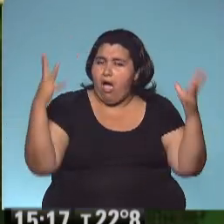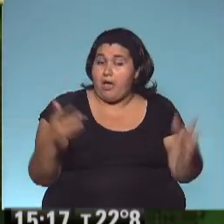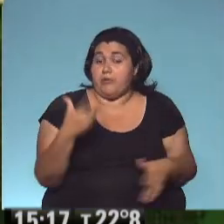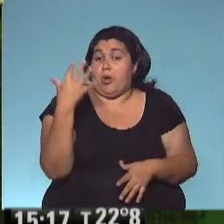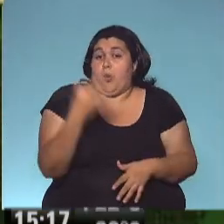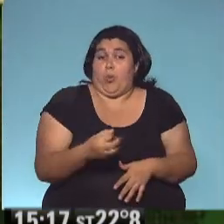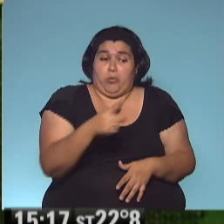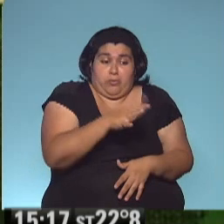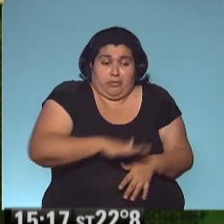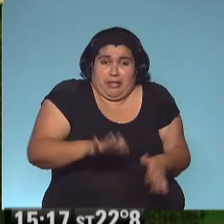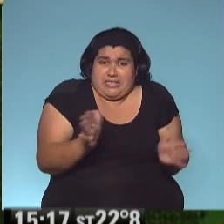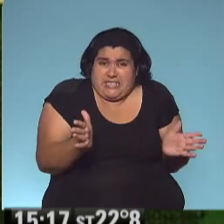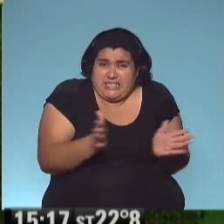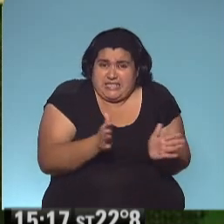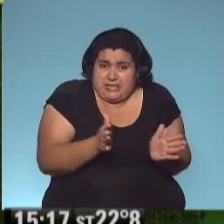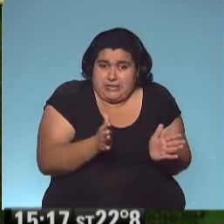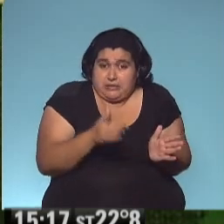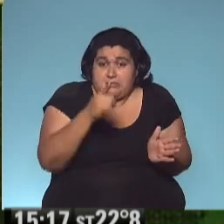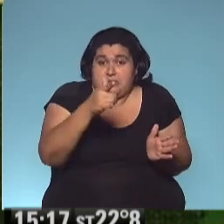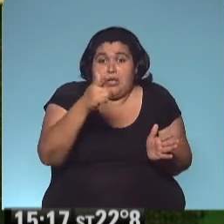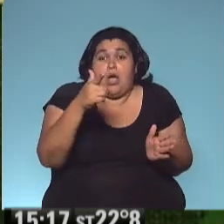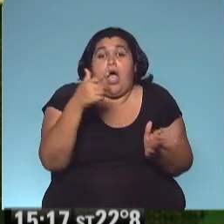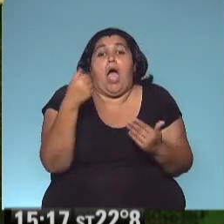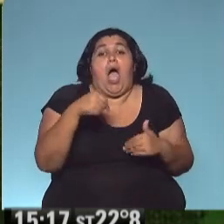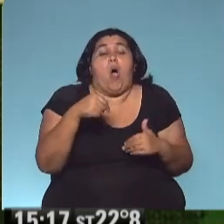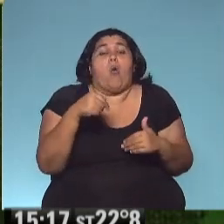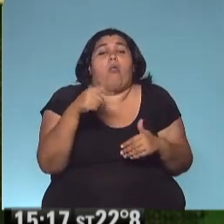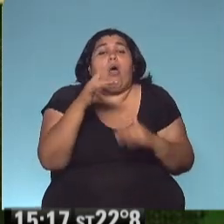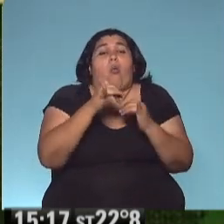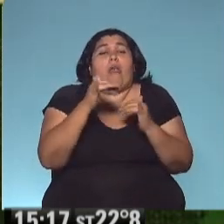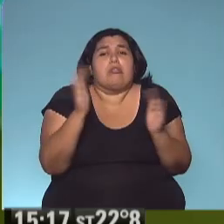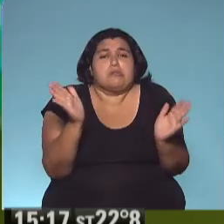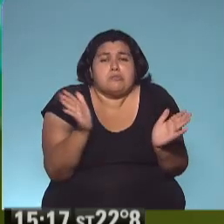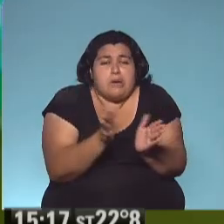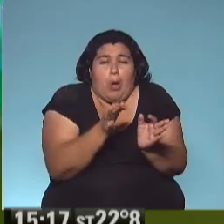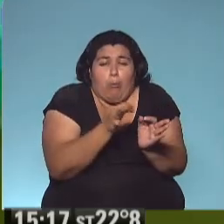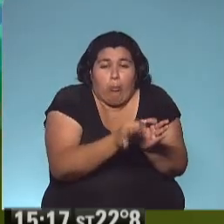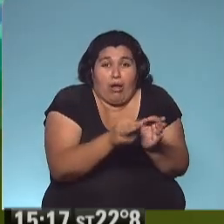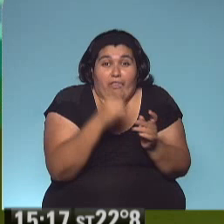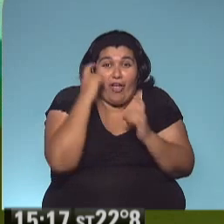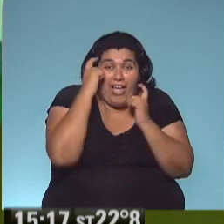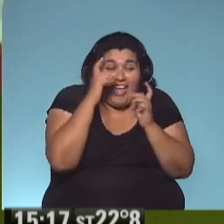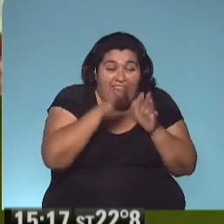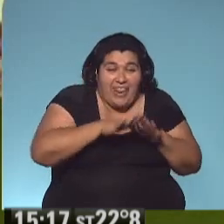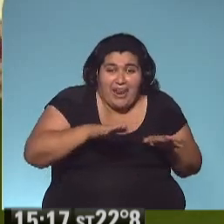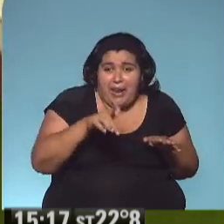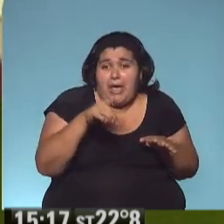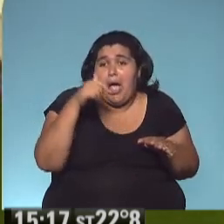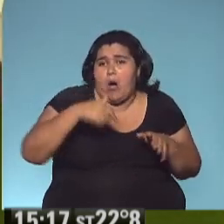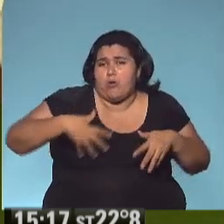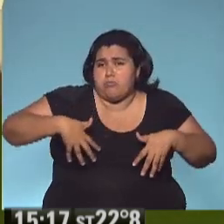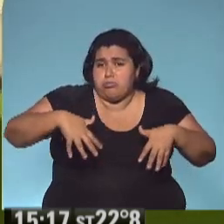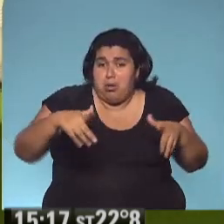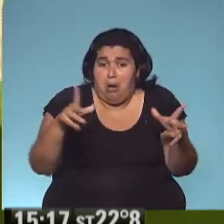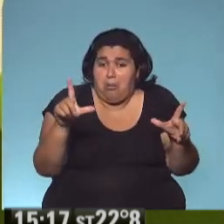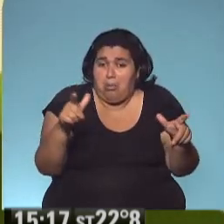un pueblo chico. Ahora el que se achicó es el cuento. Porque empezó con un pueblo, una nena y un ogronte. Y ahora ya no hay más